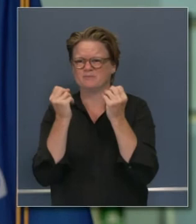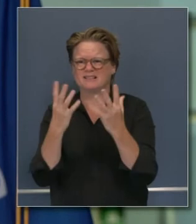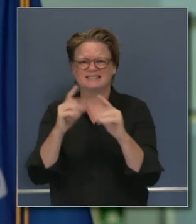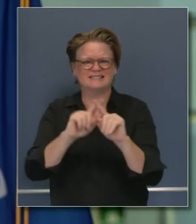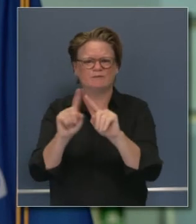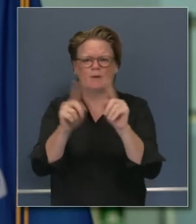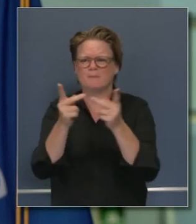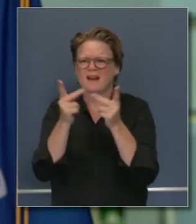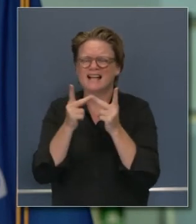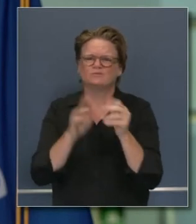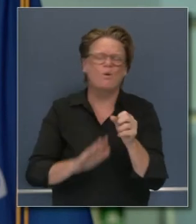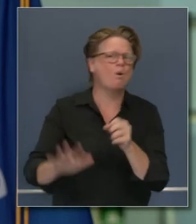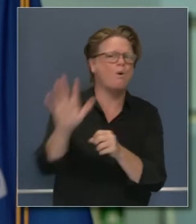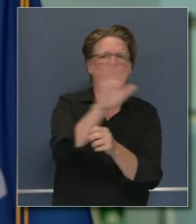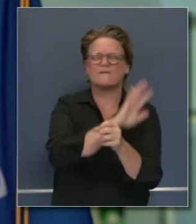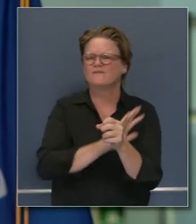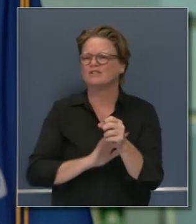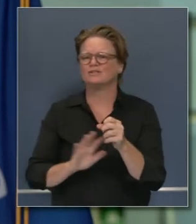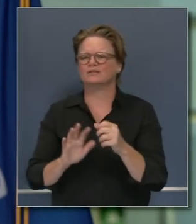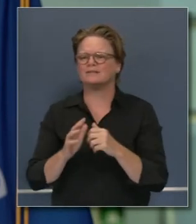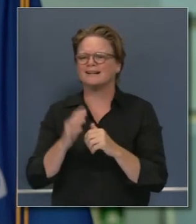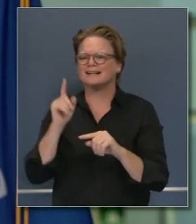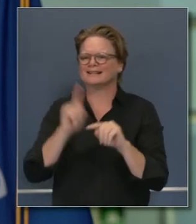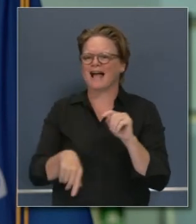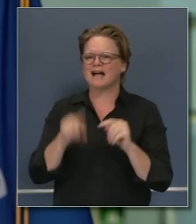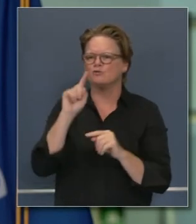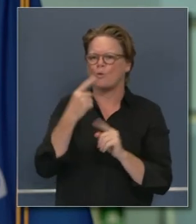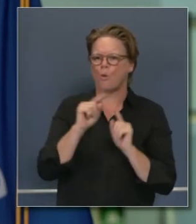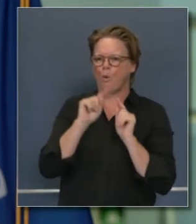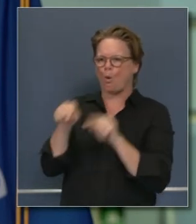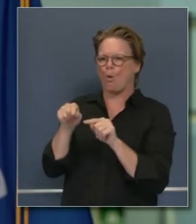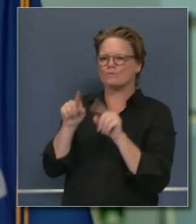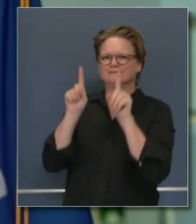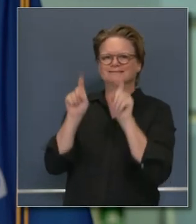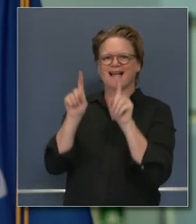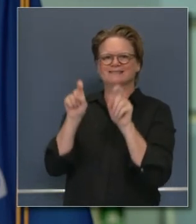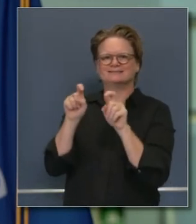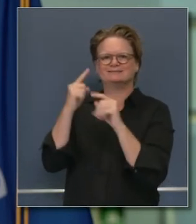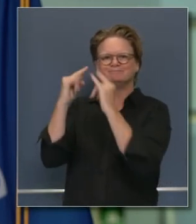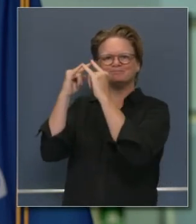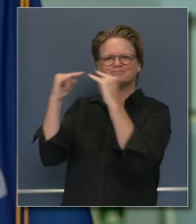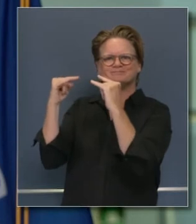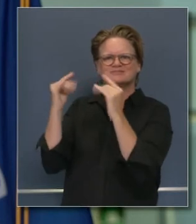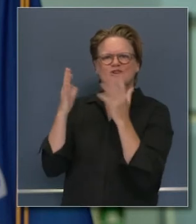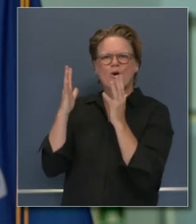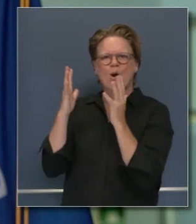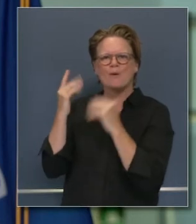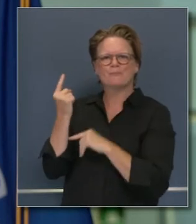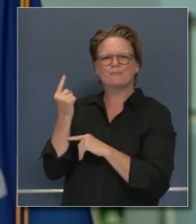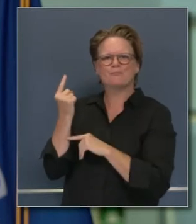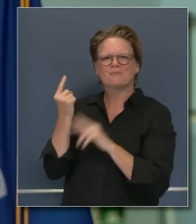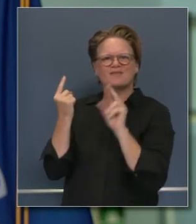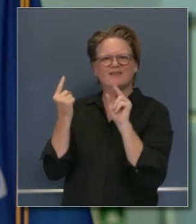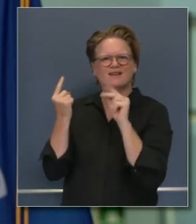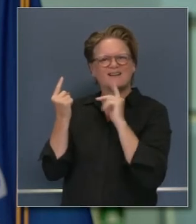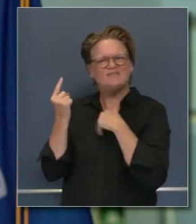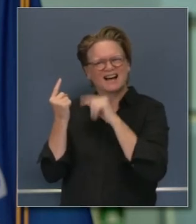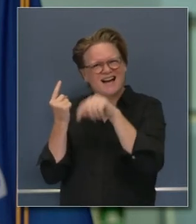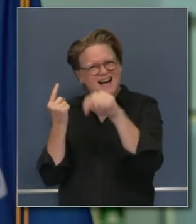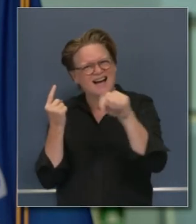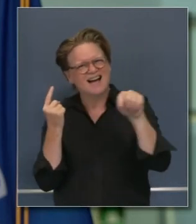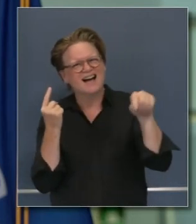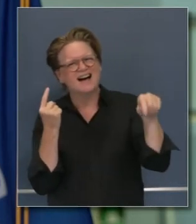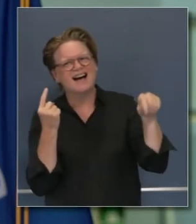sabiendo de que hemos encarado la dependencia de pruebas en otros estados cómo